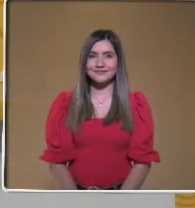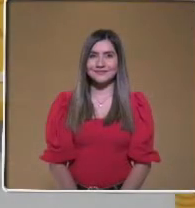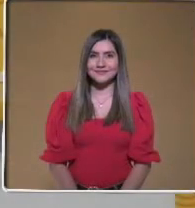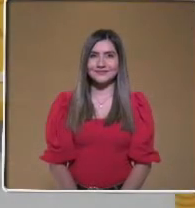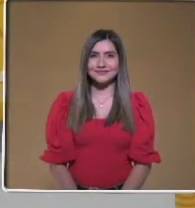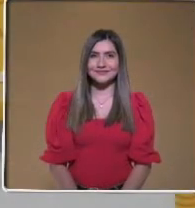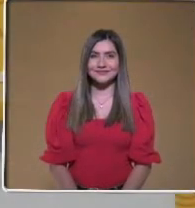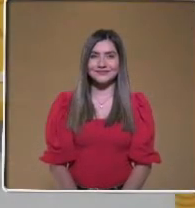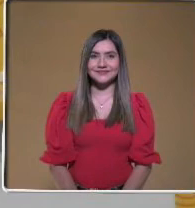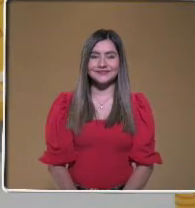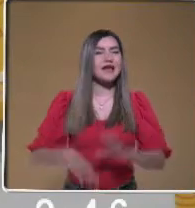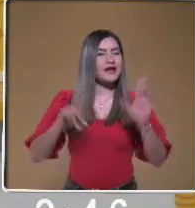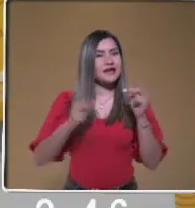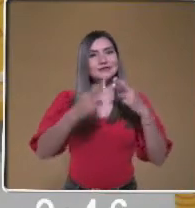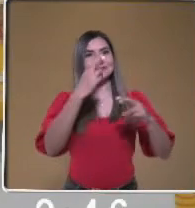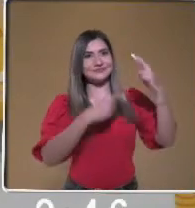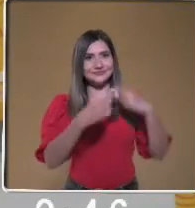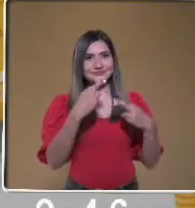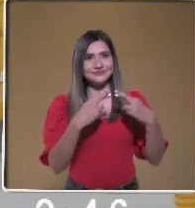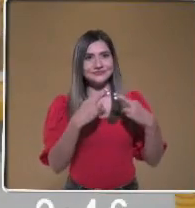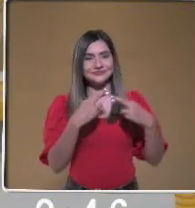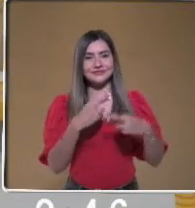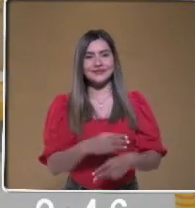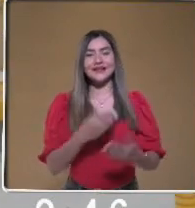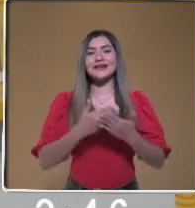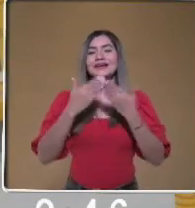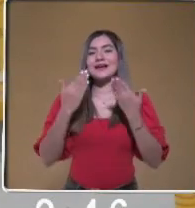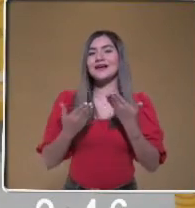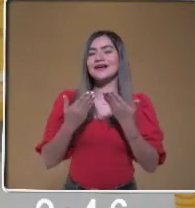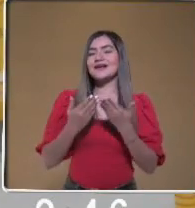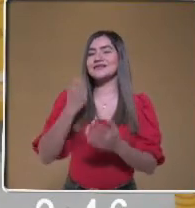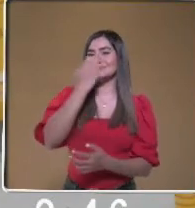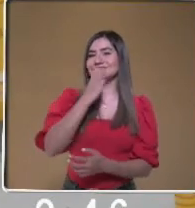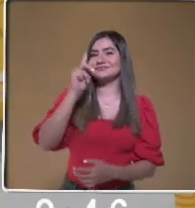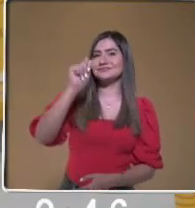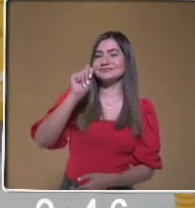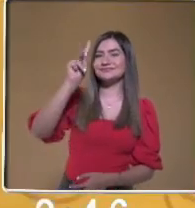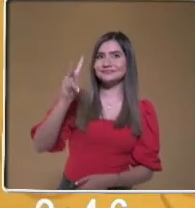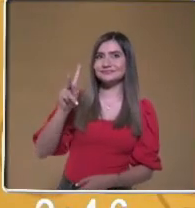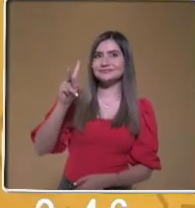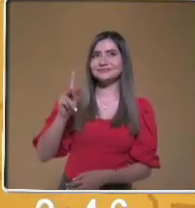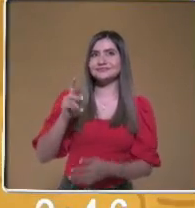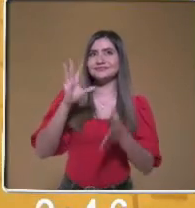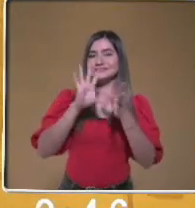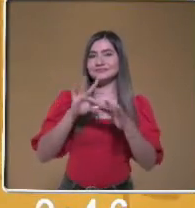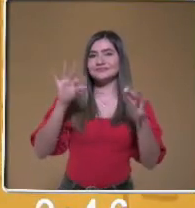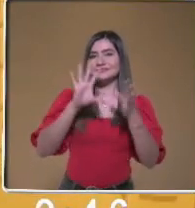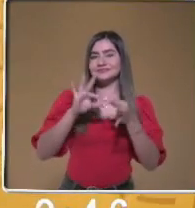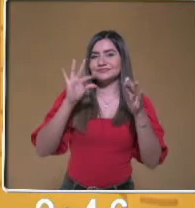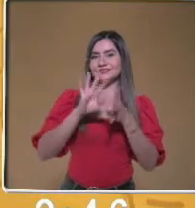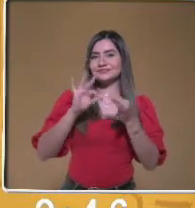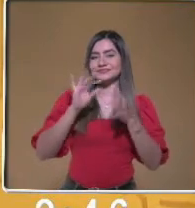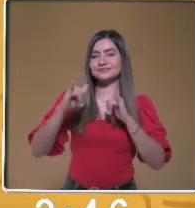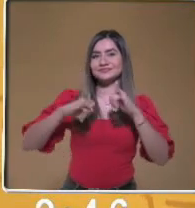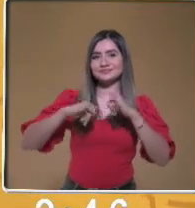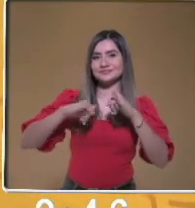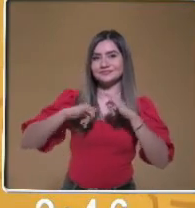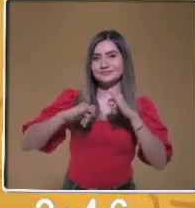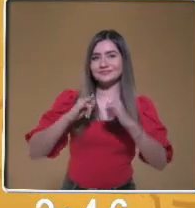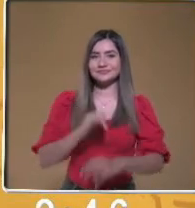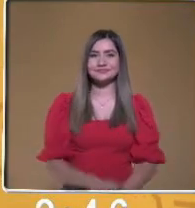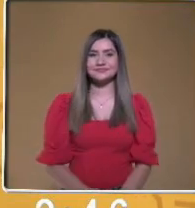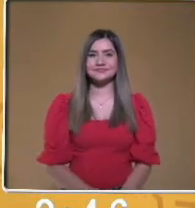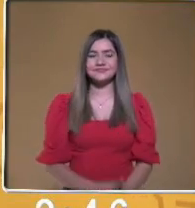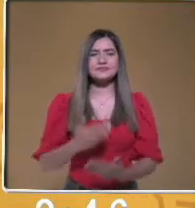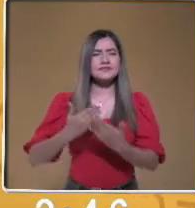¿Qué tal niños? Ya estamos de regreso con Escuela TV. Y ahora vamos a ver la asignatura de geografía. Recuerda que